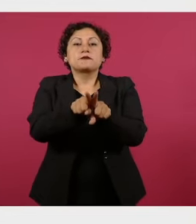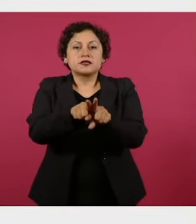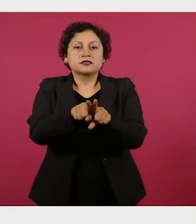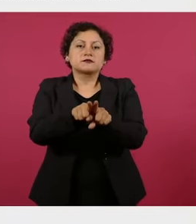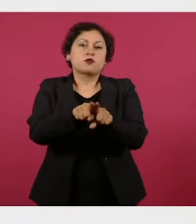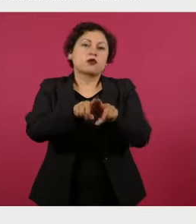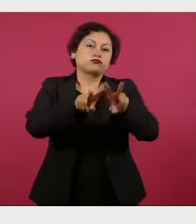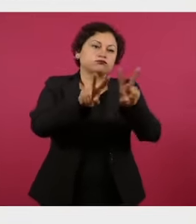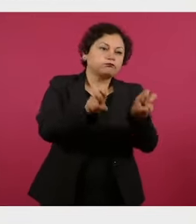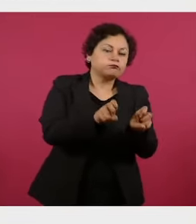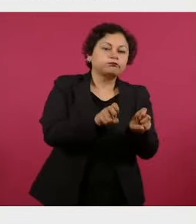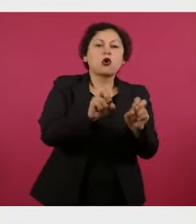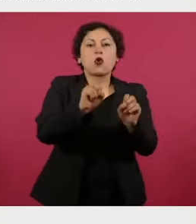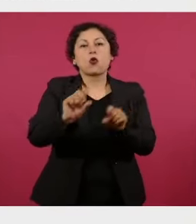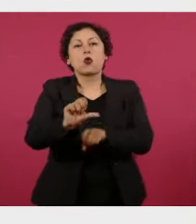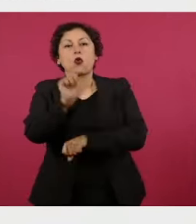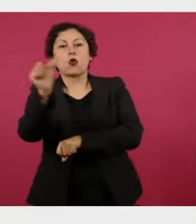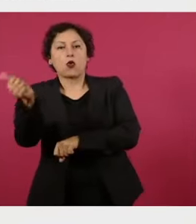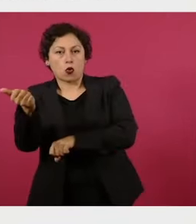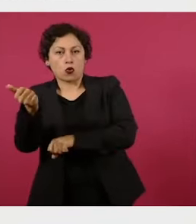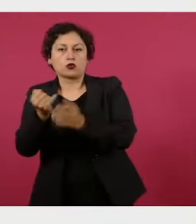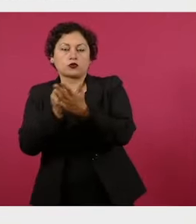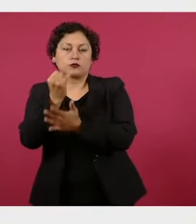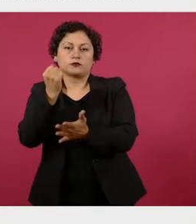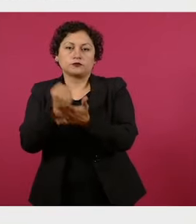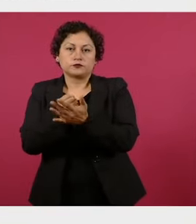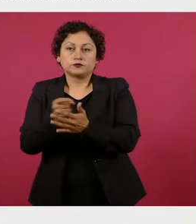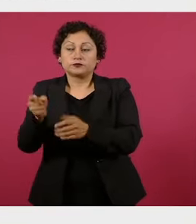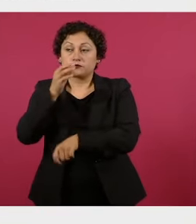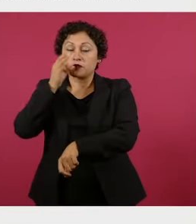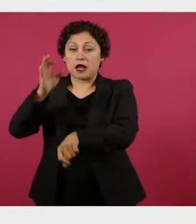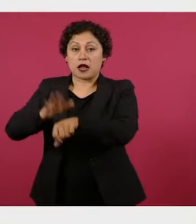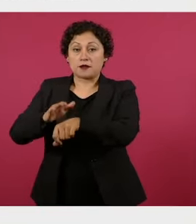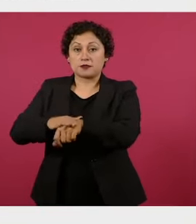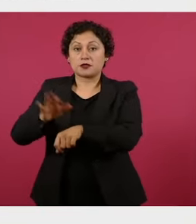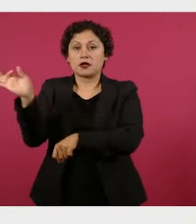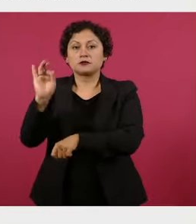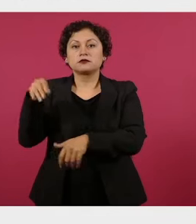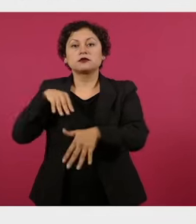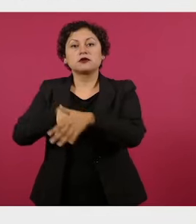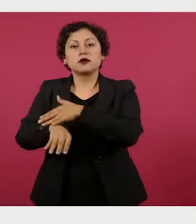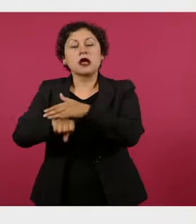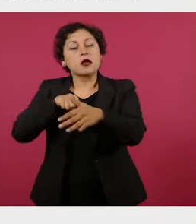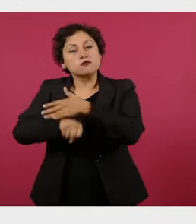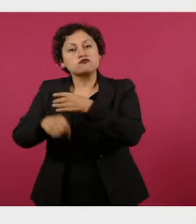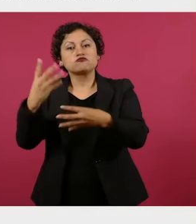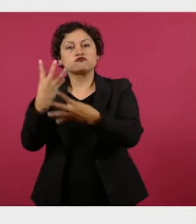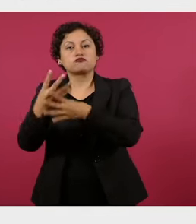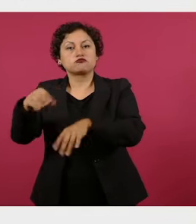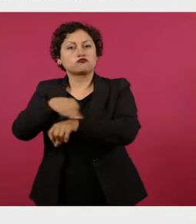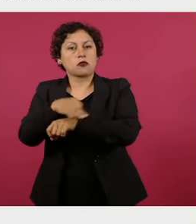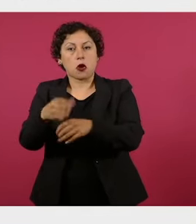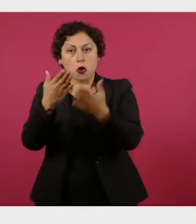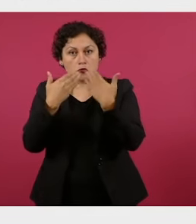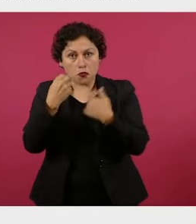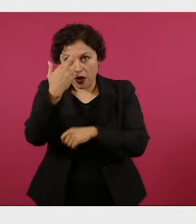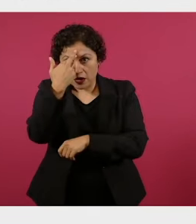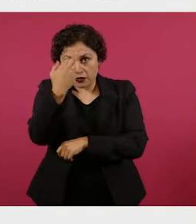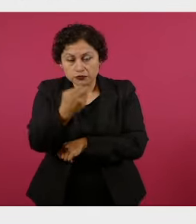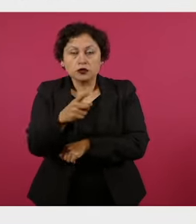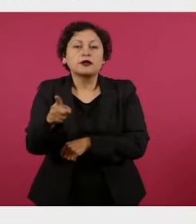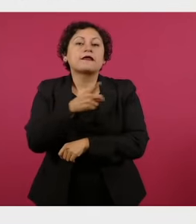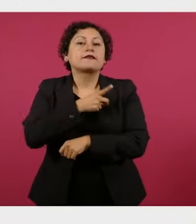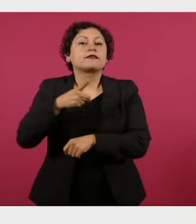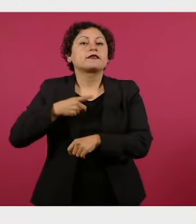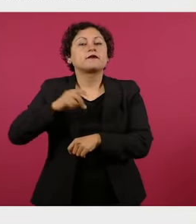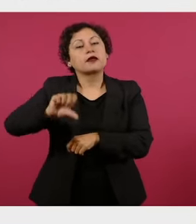sentido. También le señaló que en caso de que no se justifique la prisión preventiva, debería imponer otra u otras medidas cautelares que